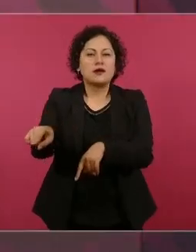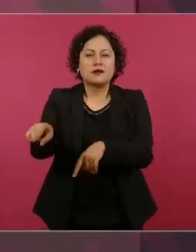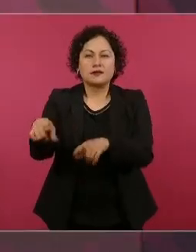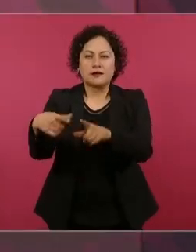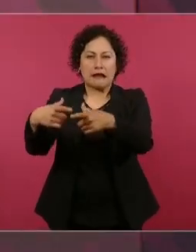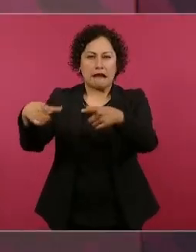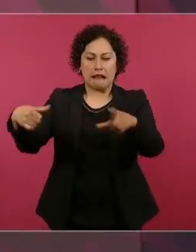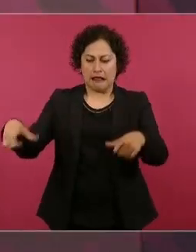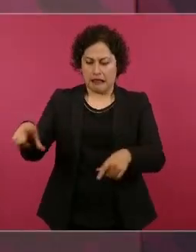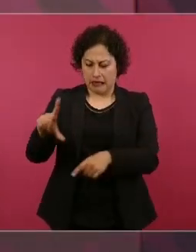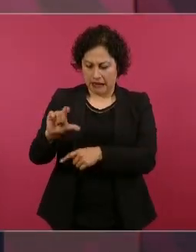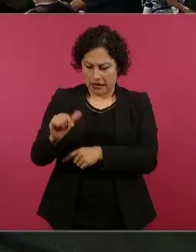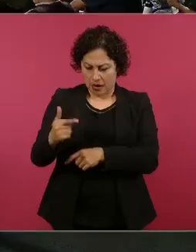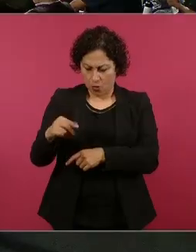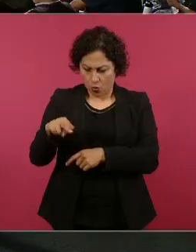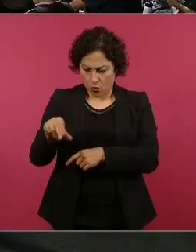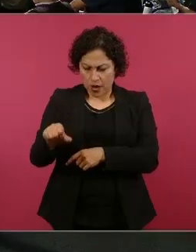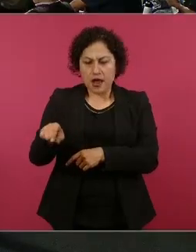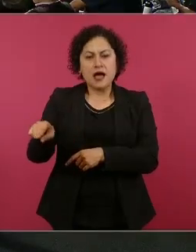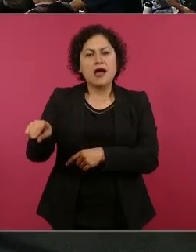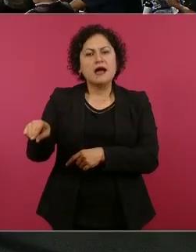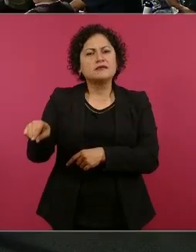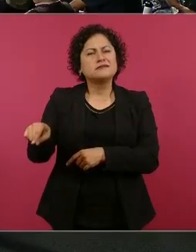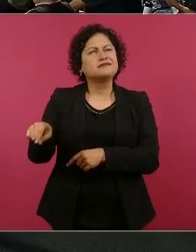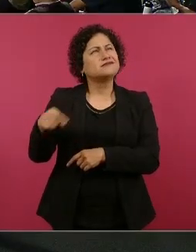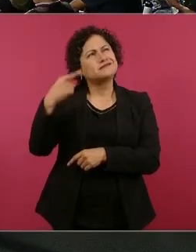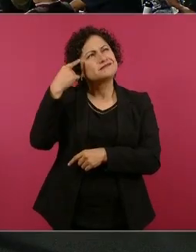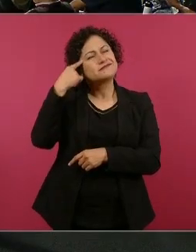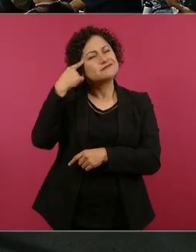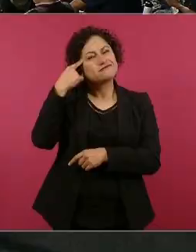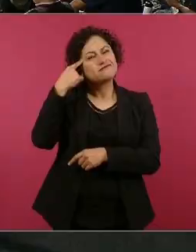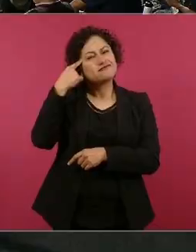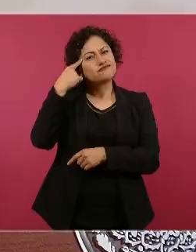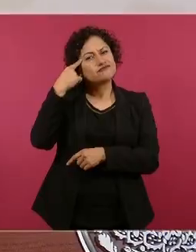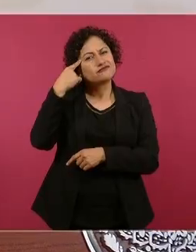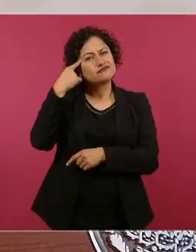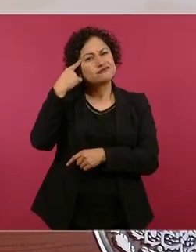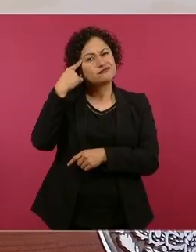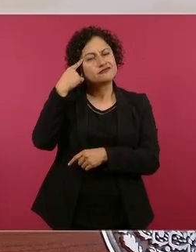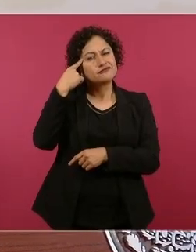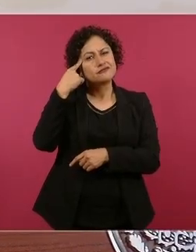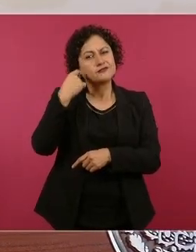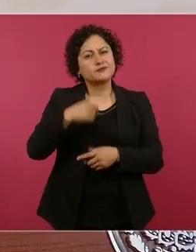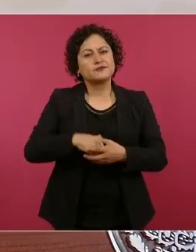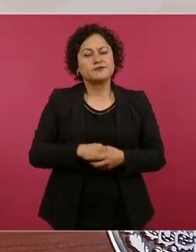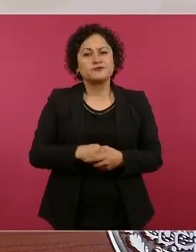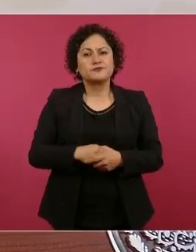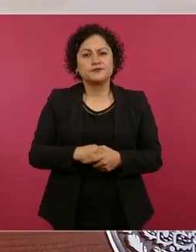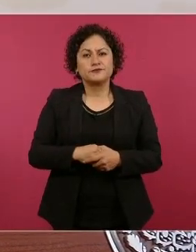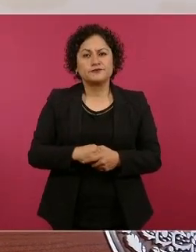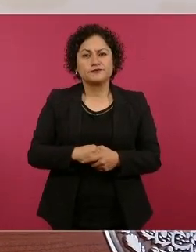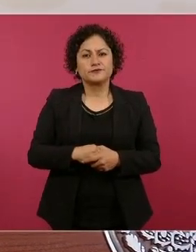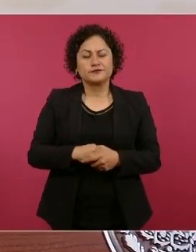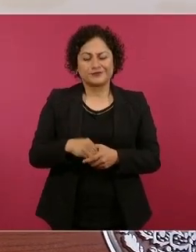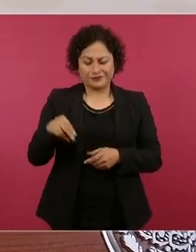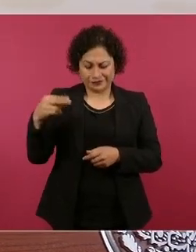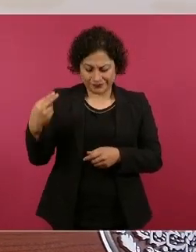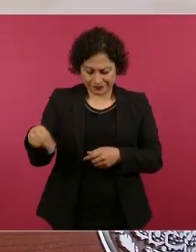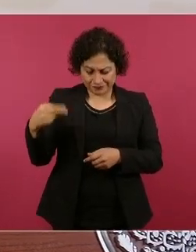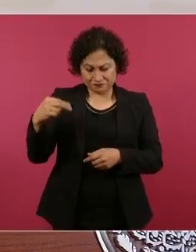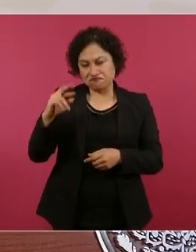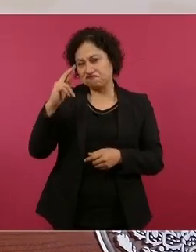el nombre.